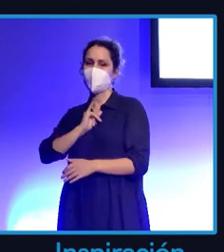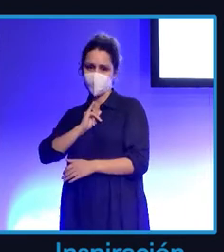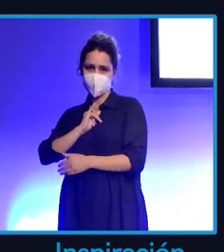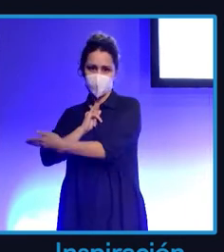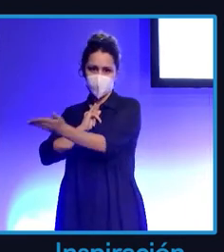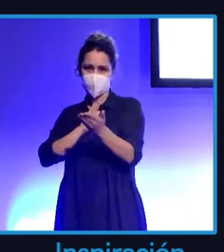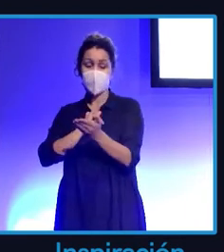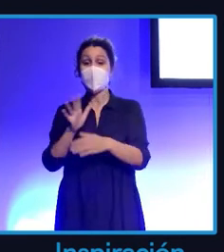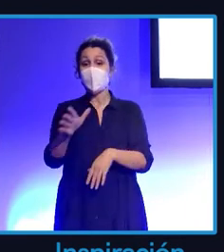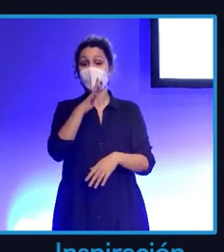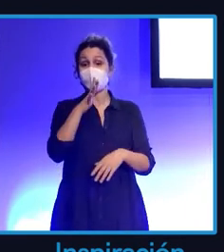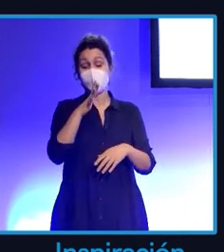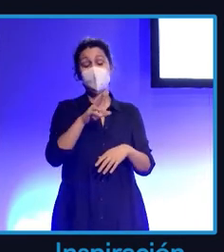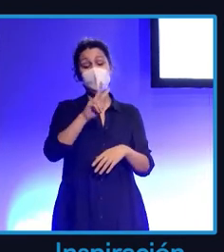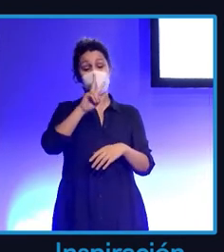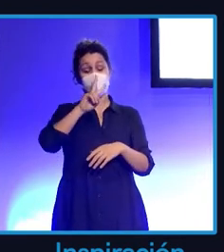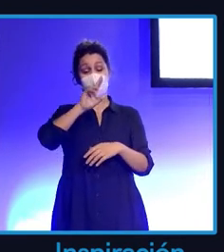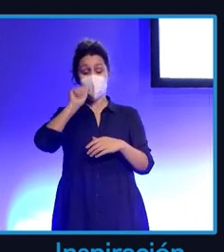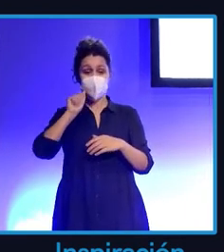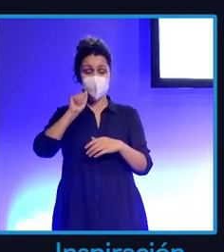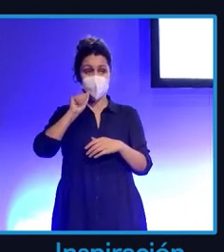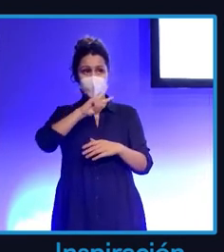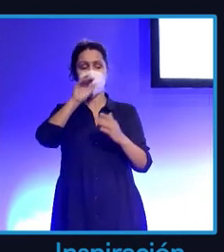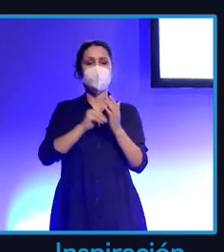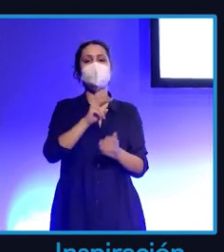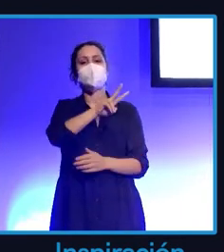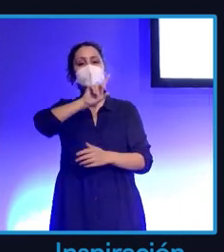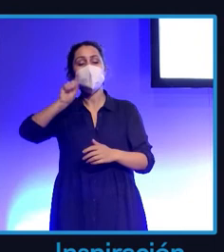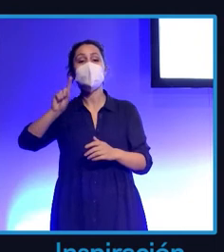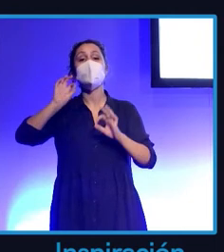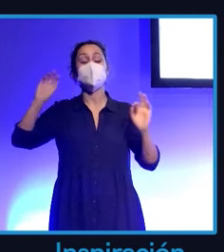¿Por qué una marca como Gillette, concretamente el anuncio de Venus,